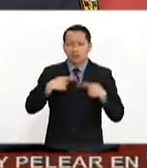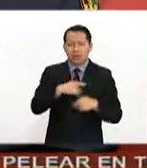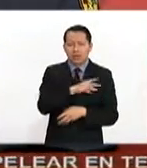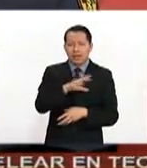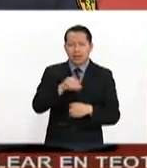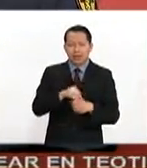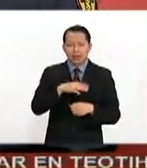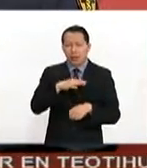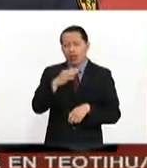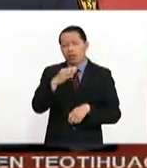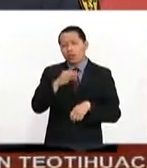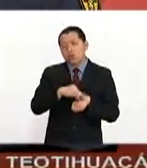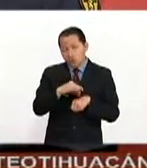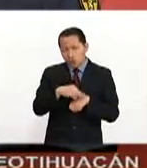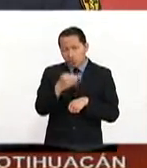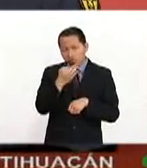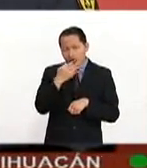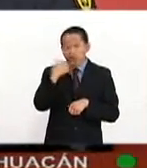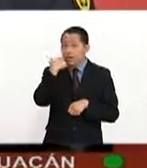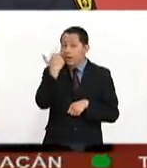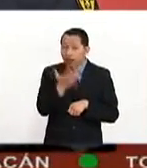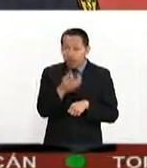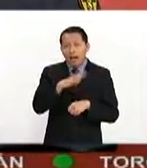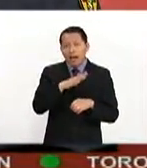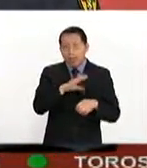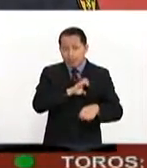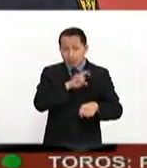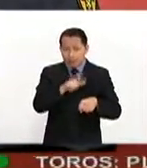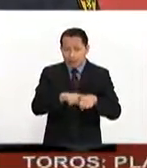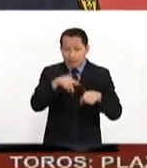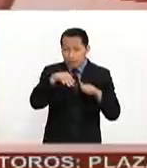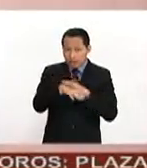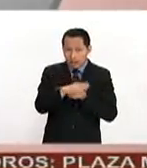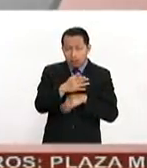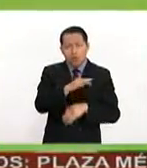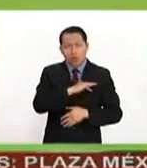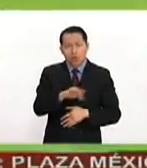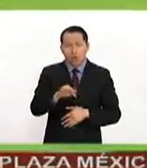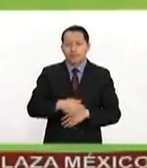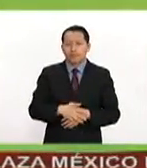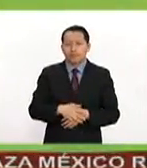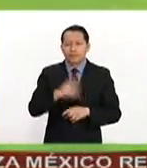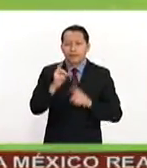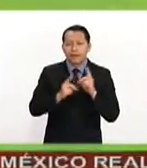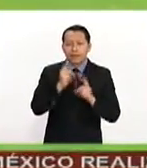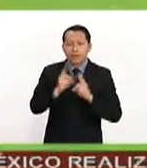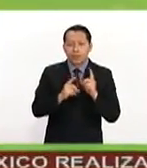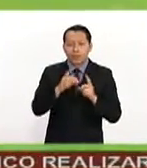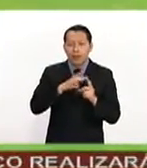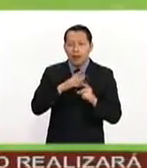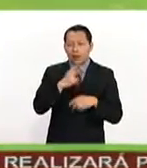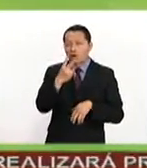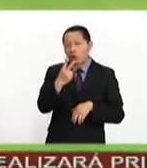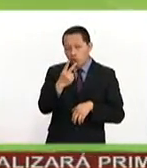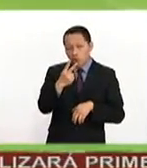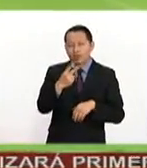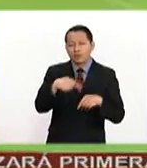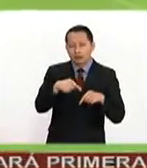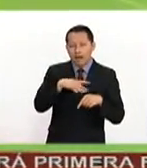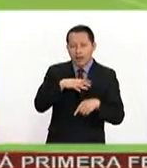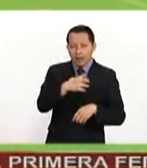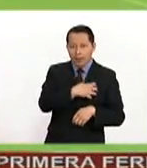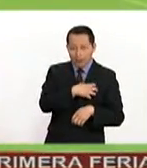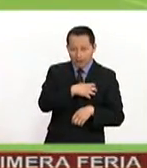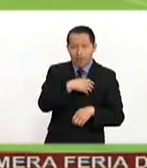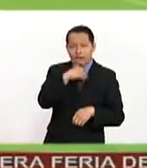médicos interesados en cursar sus diferentes especialidades en nuestro hospital Y en los deportes suspenden dos partidos al capitán de las